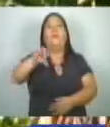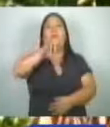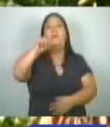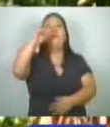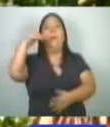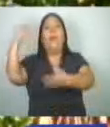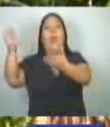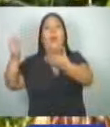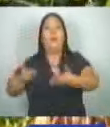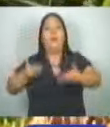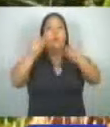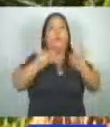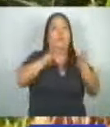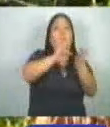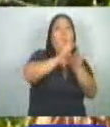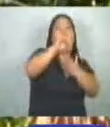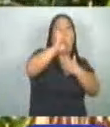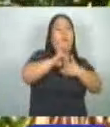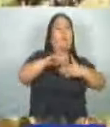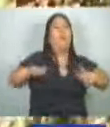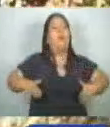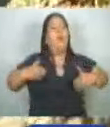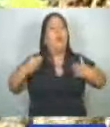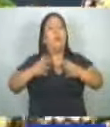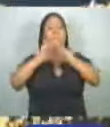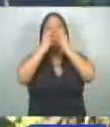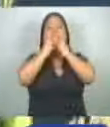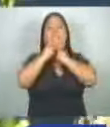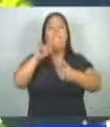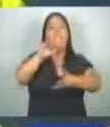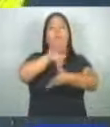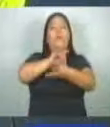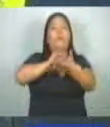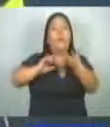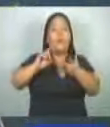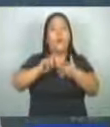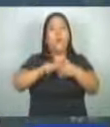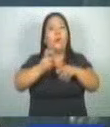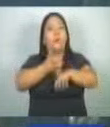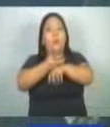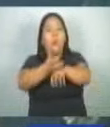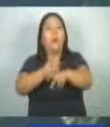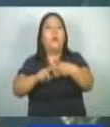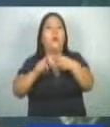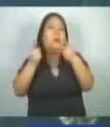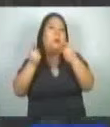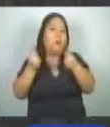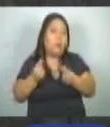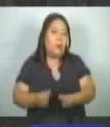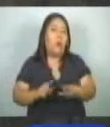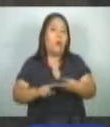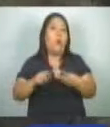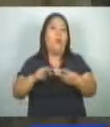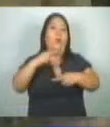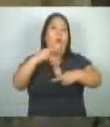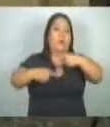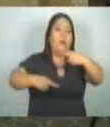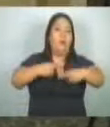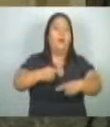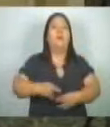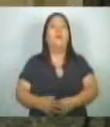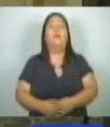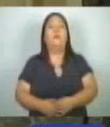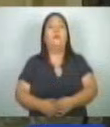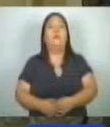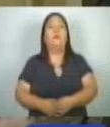ejecuta diferentes proyectos que buscan conservar el medio ambiente en áreas como transporte, economía y reciclaje. Estamos trabajando en estos